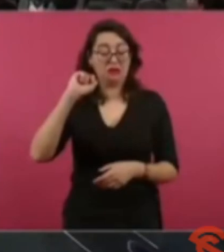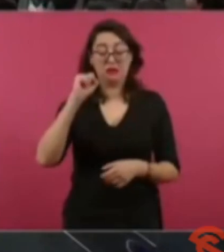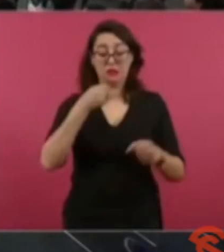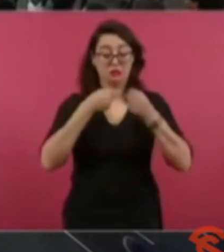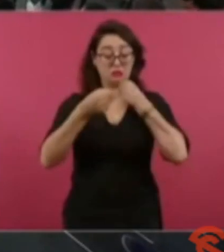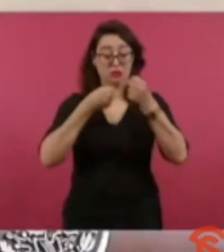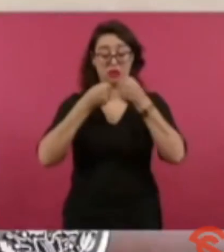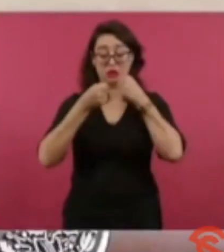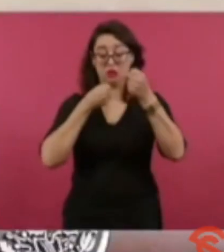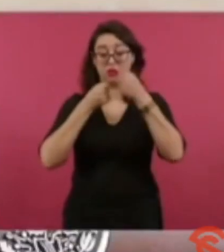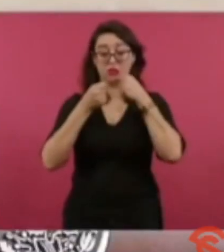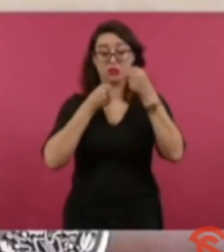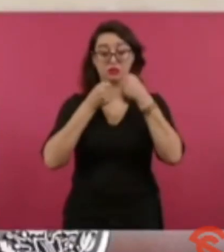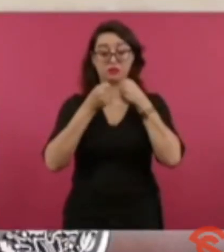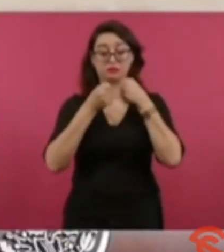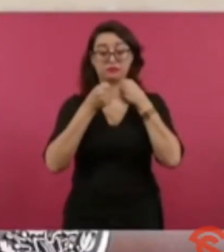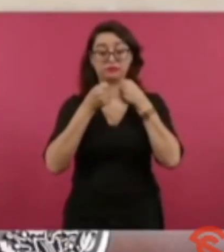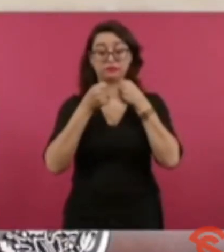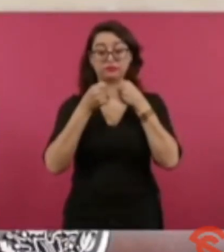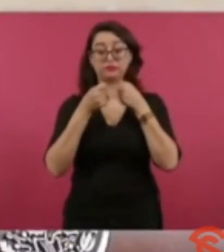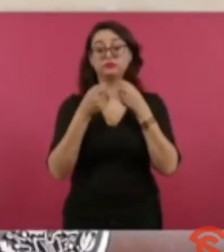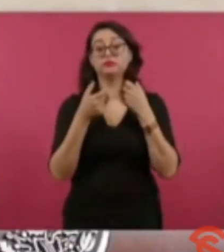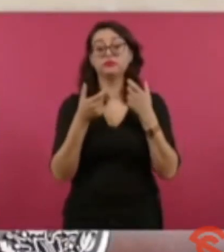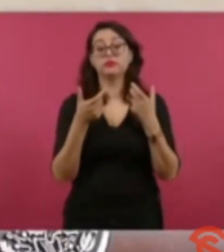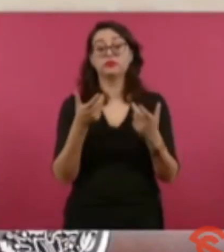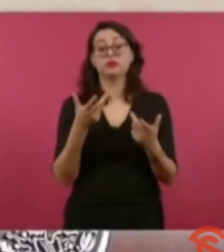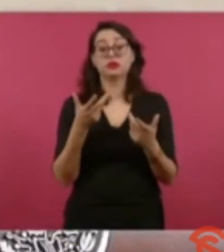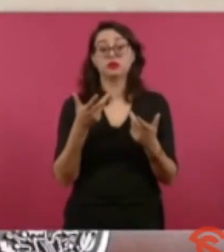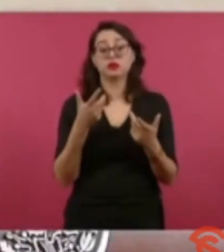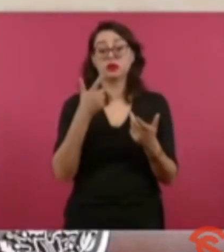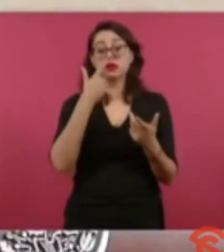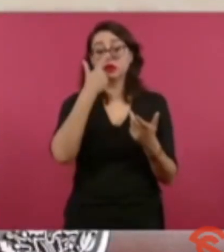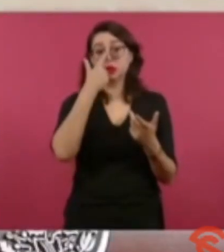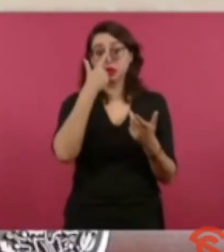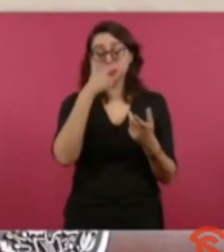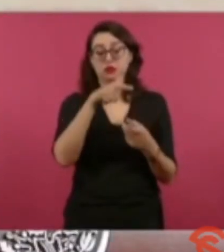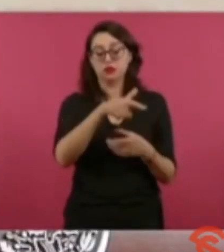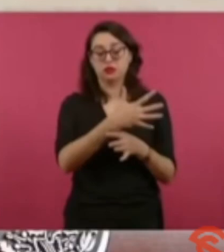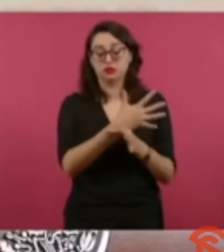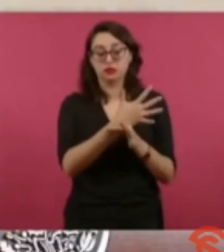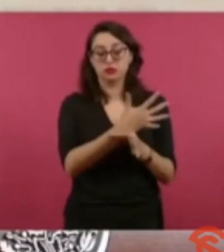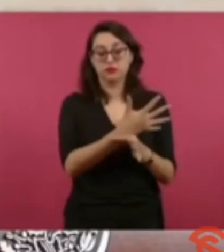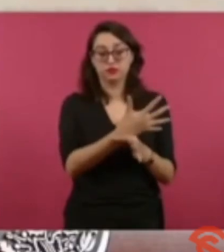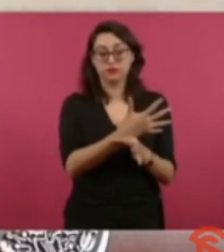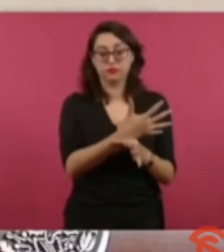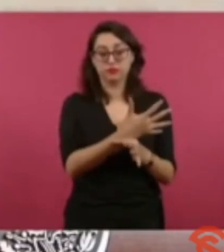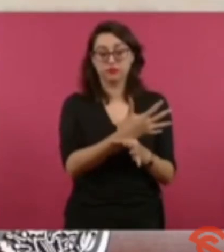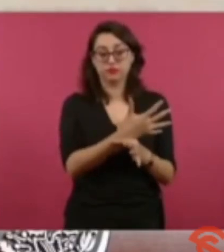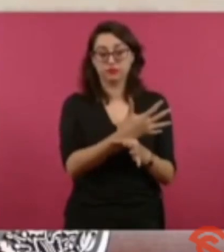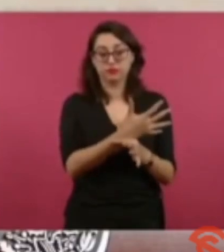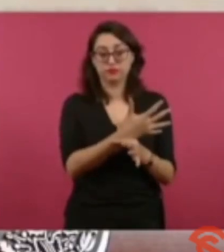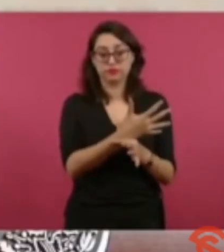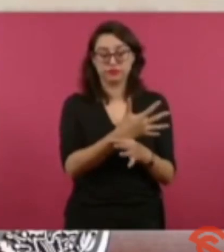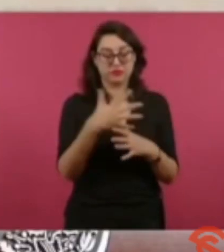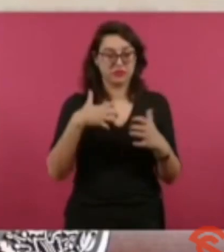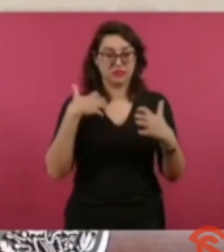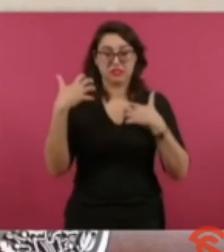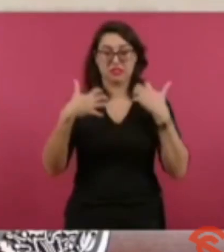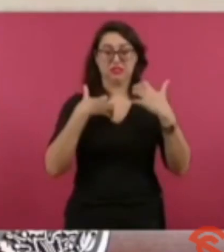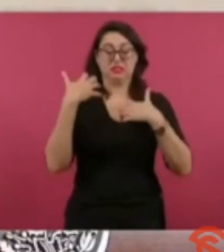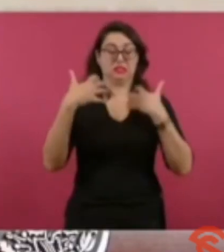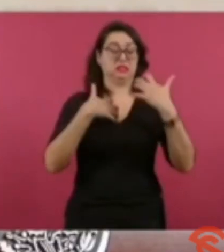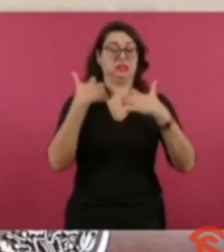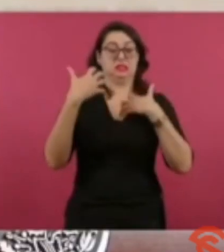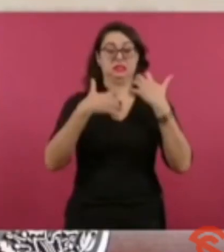que él se ufana de decir